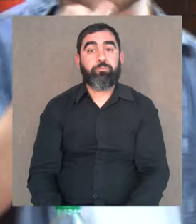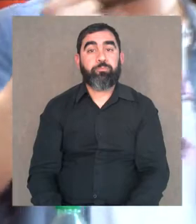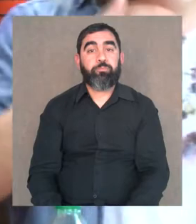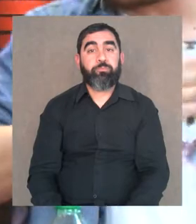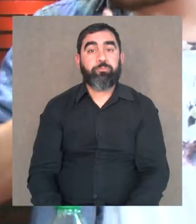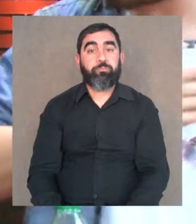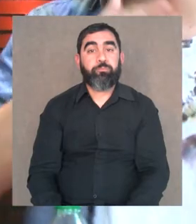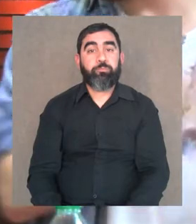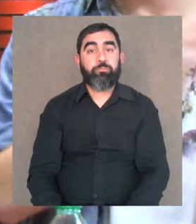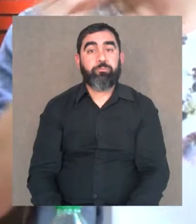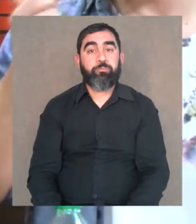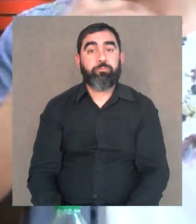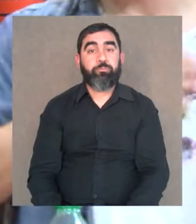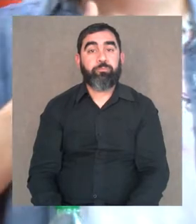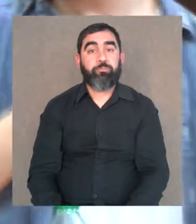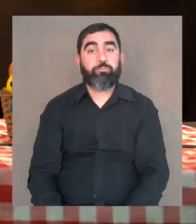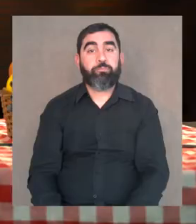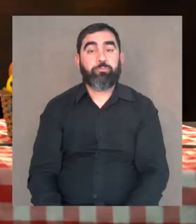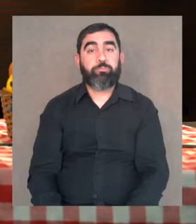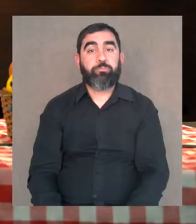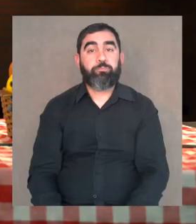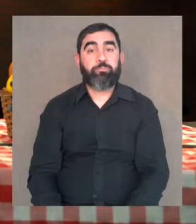¿Qué pasó ahí? Presión pie.